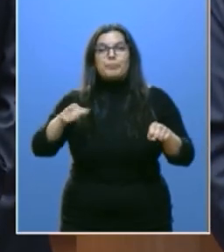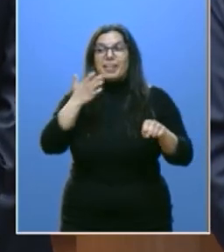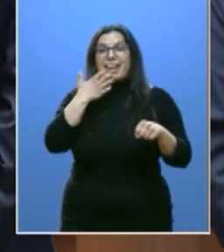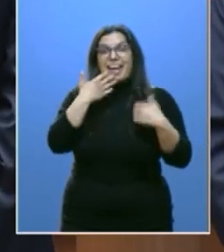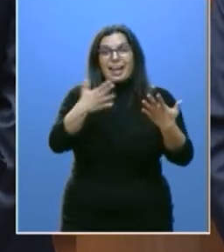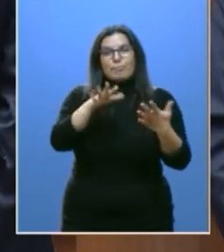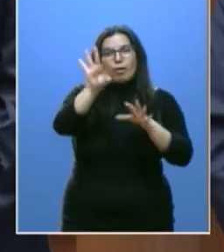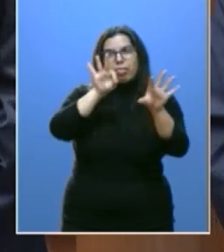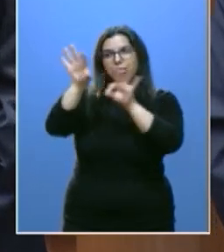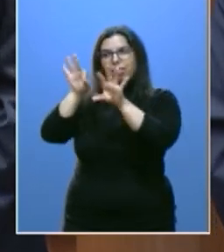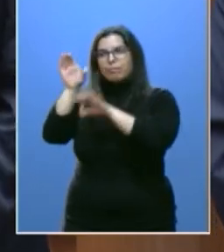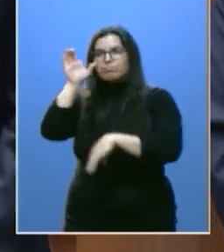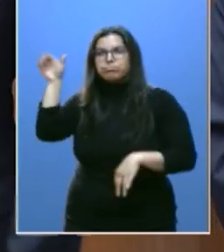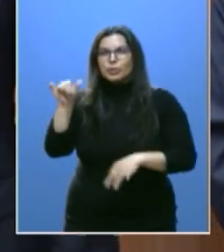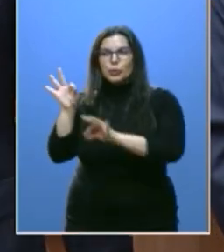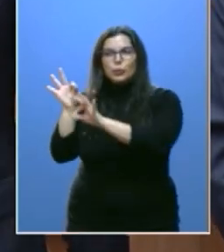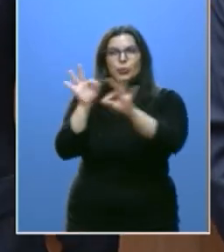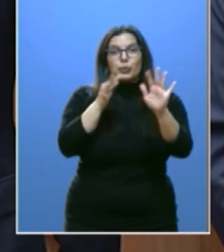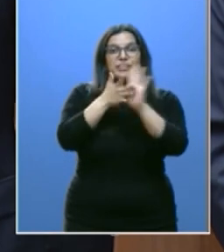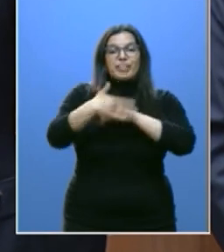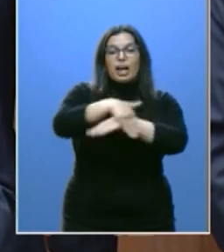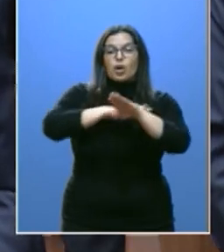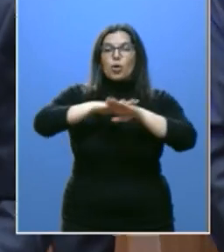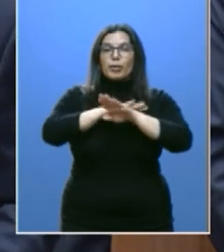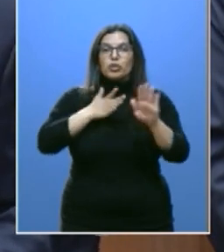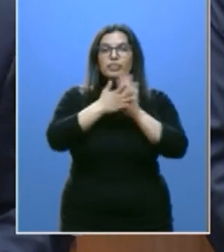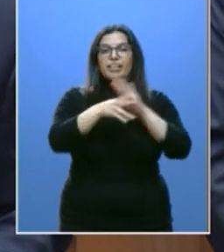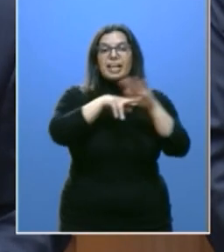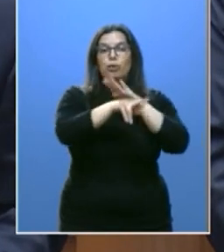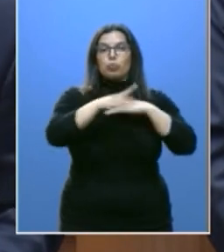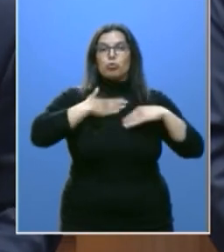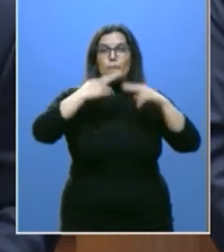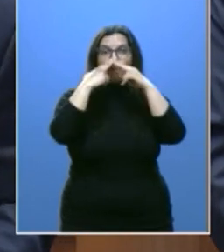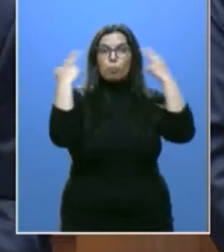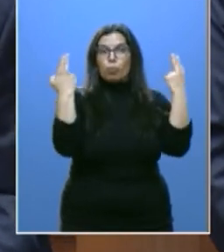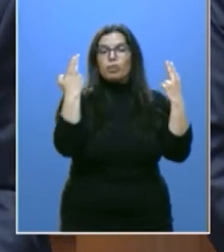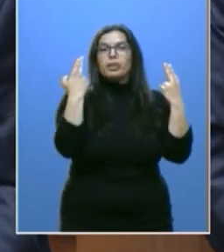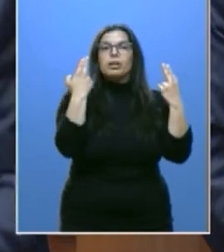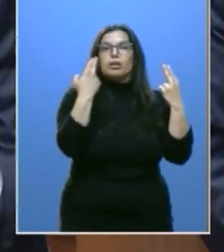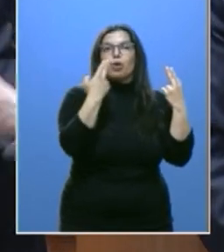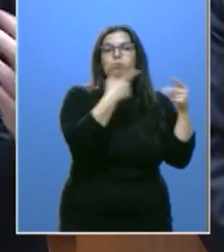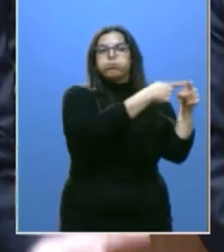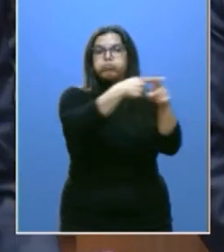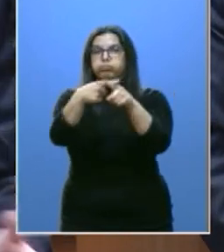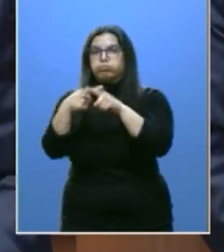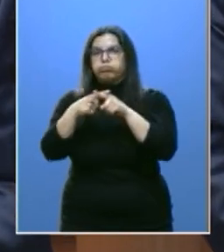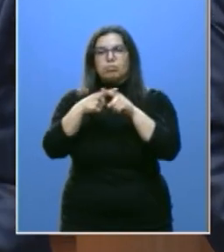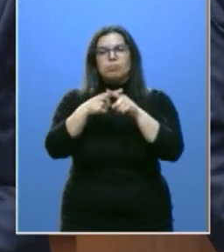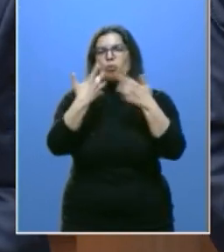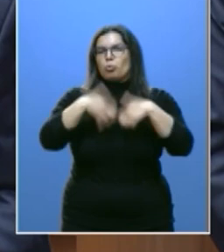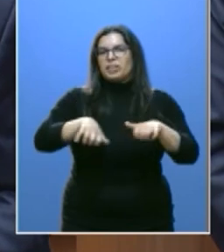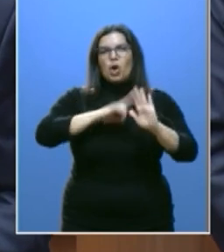el que aprendí que gobernar no es solo distribuir recursos públicos aplicando mecánicamente leyes,